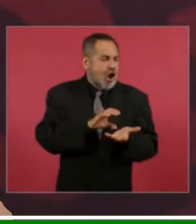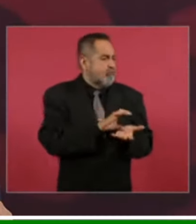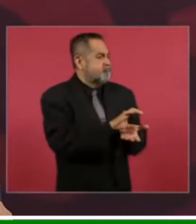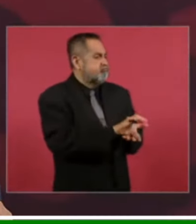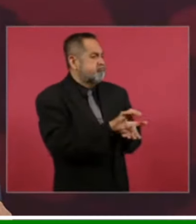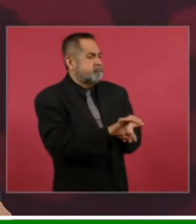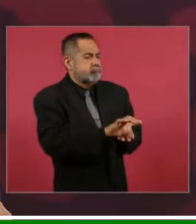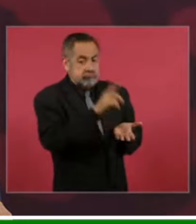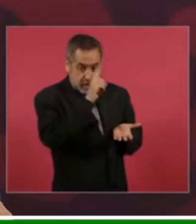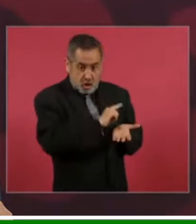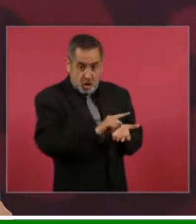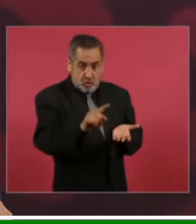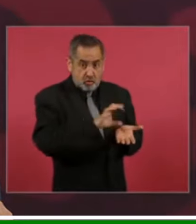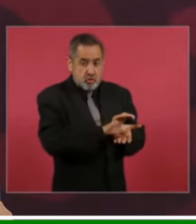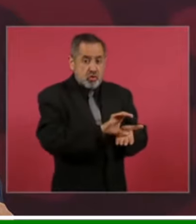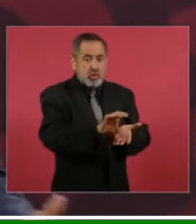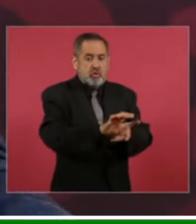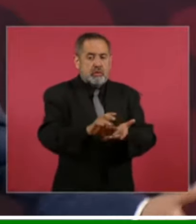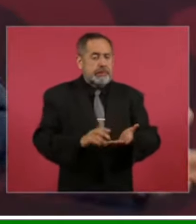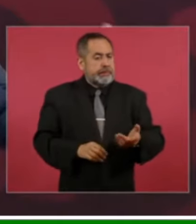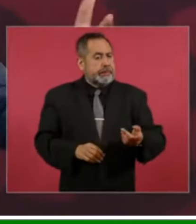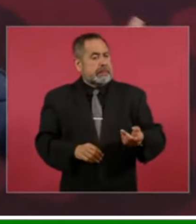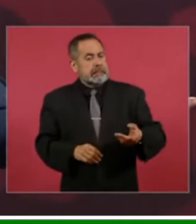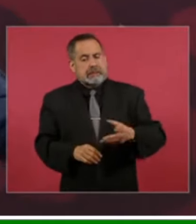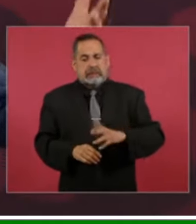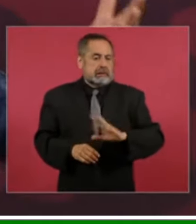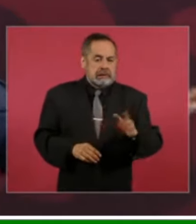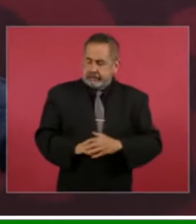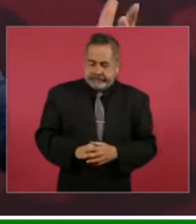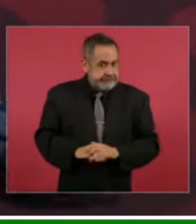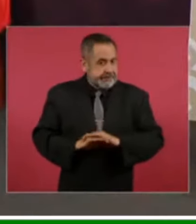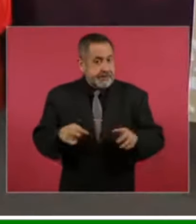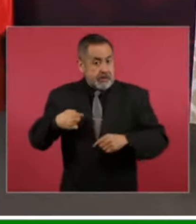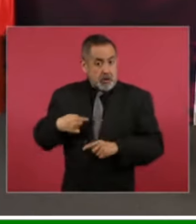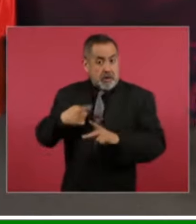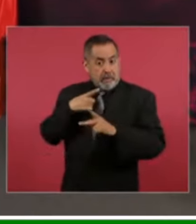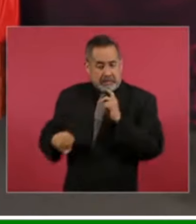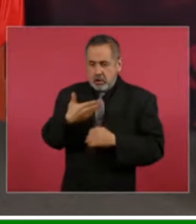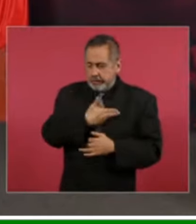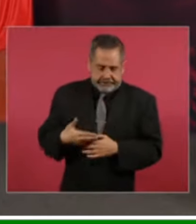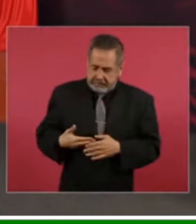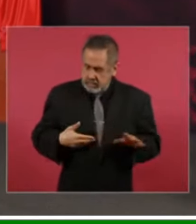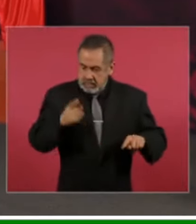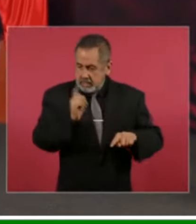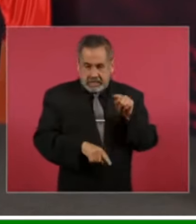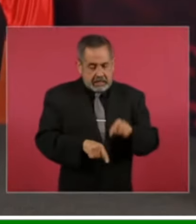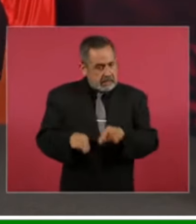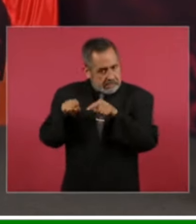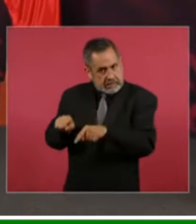entonces empezamos con el nuevo gobierno a ver cómo rescatamos la industria eléctrica